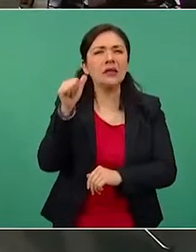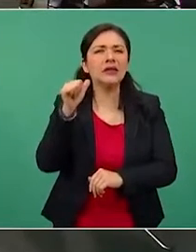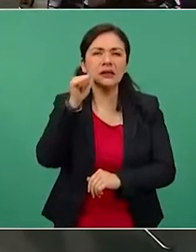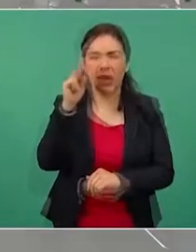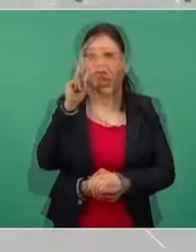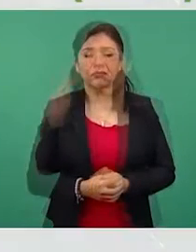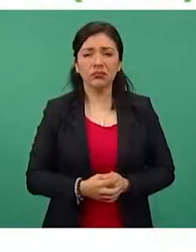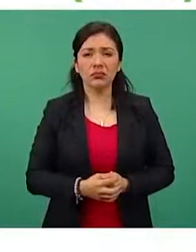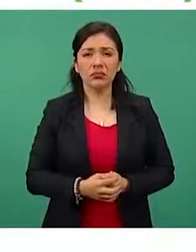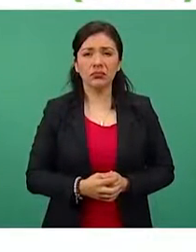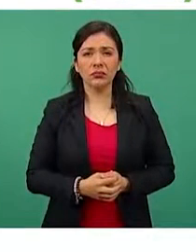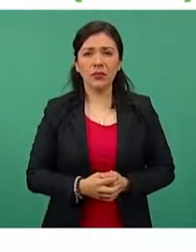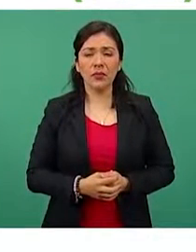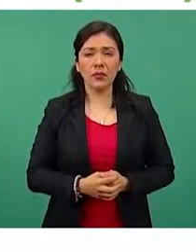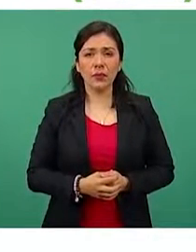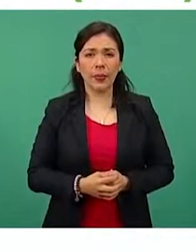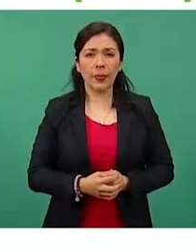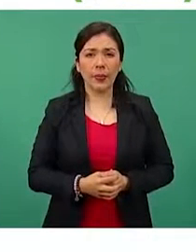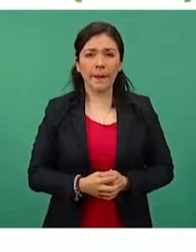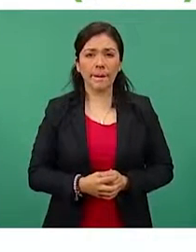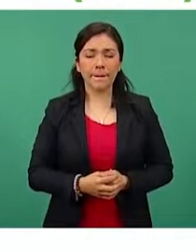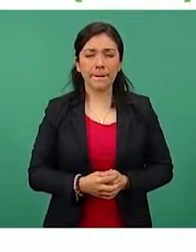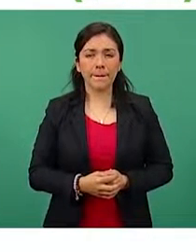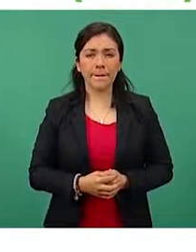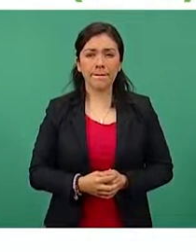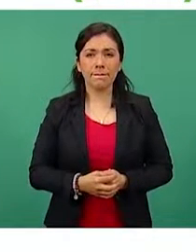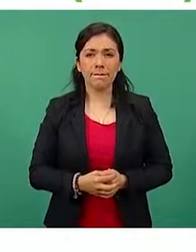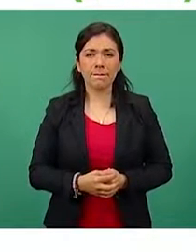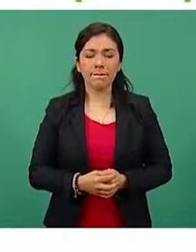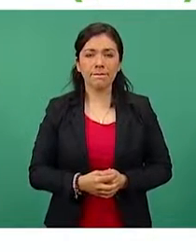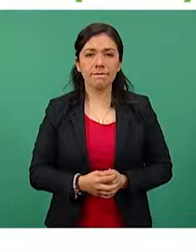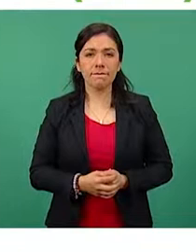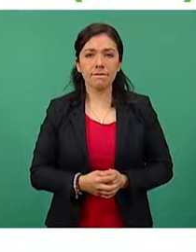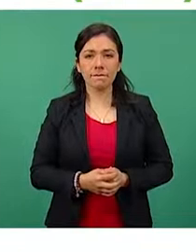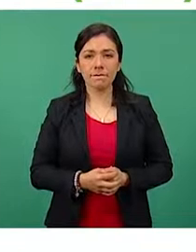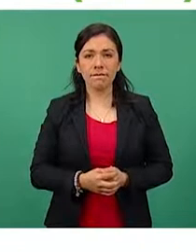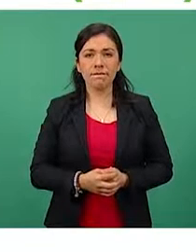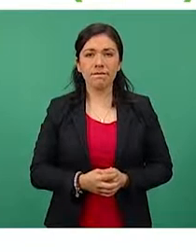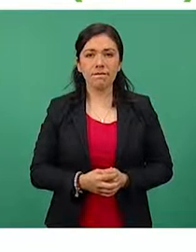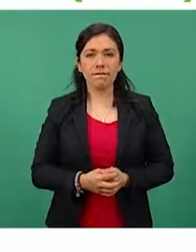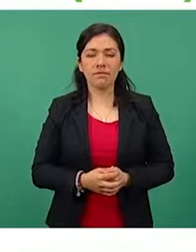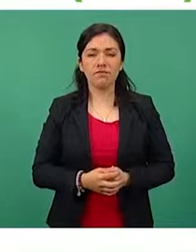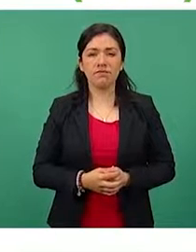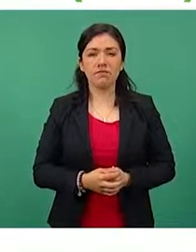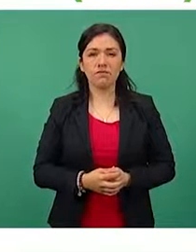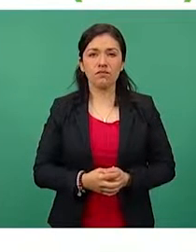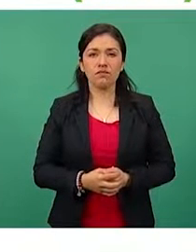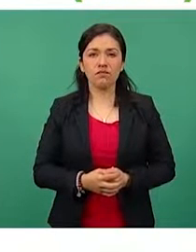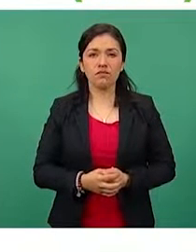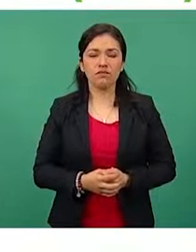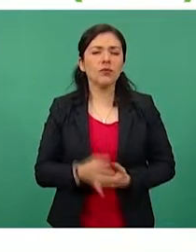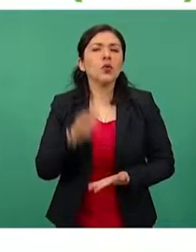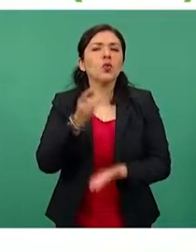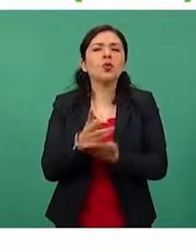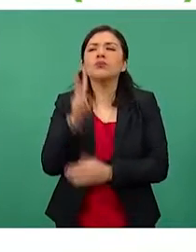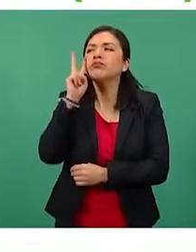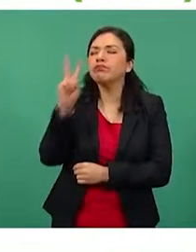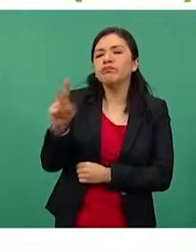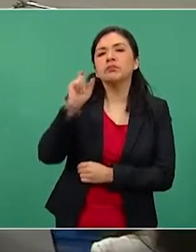ayer?, nada más para que la gente lo sepa,